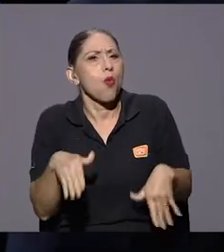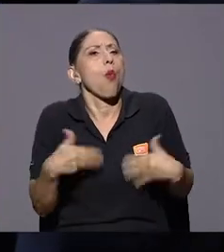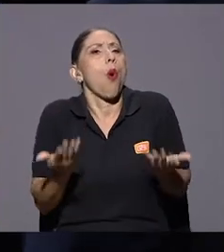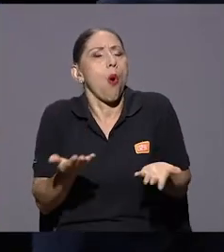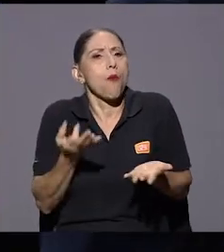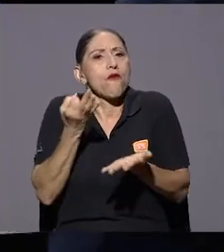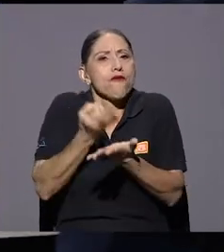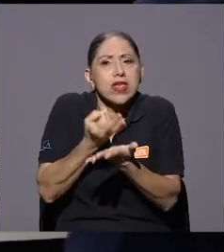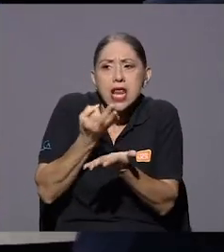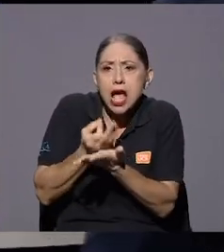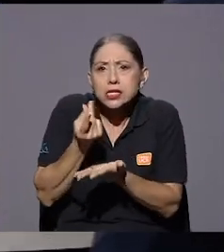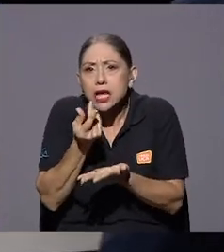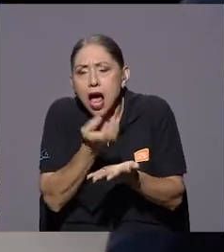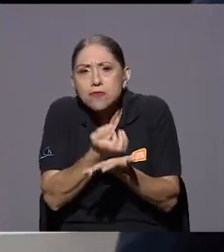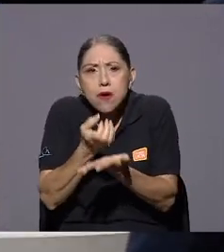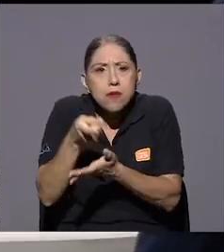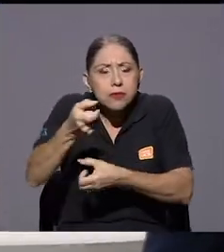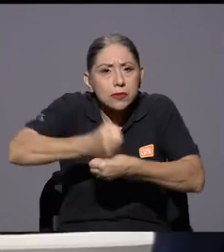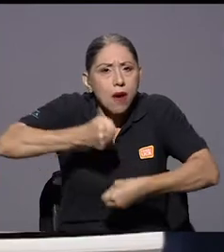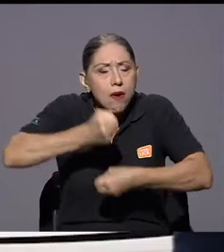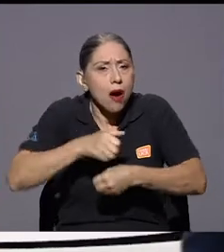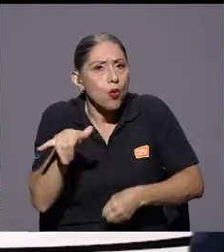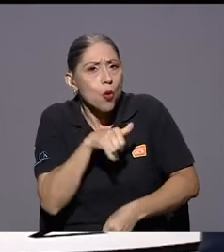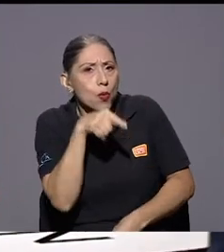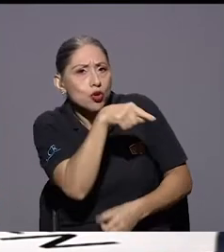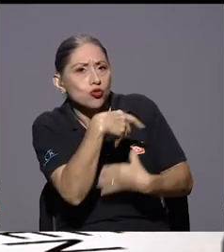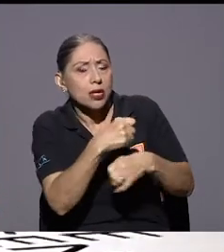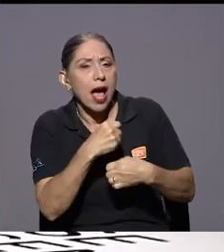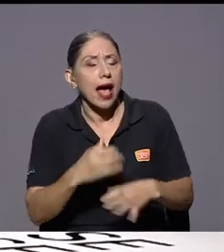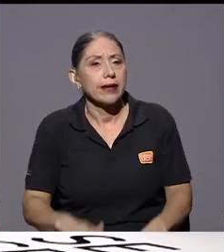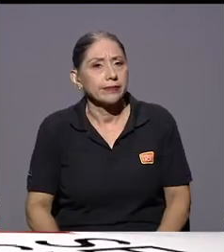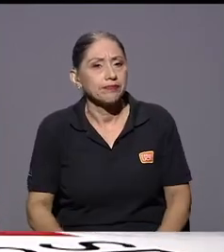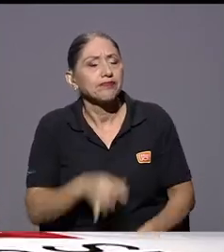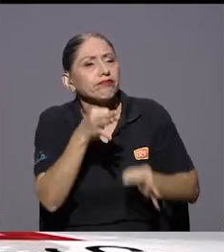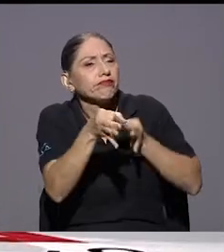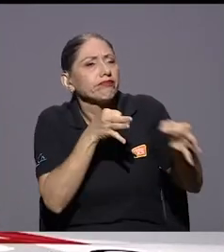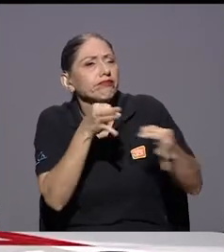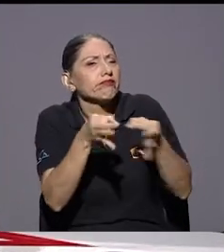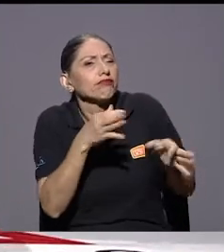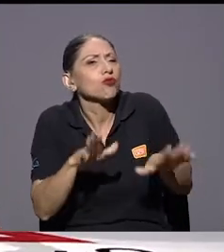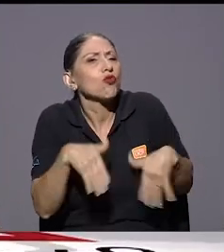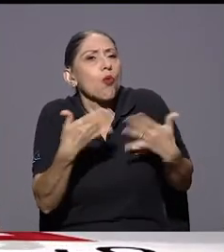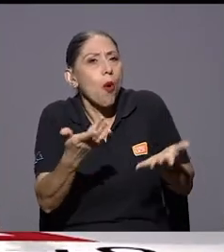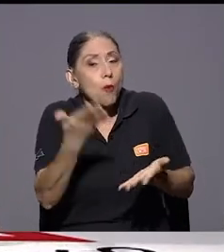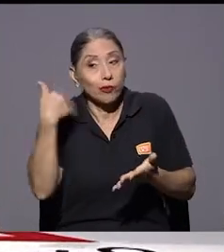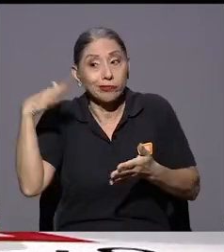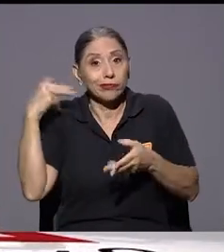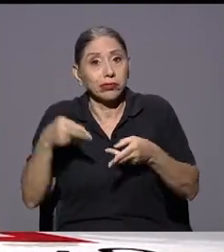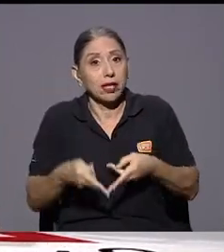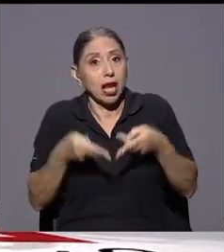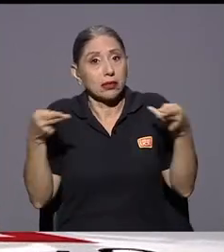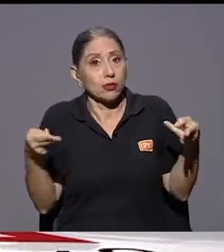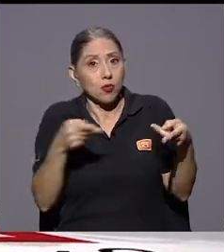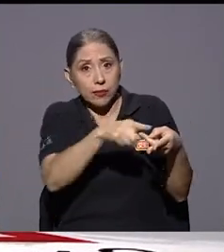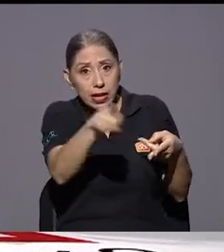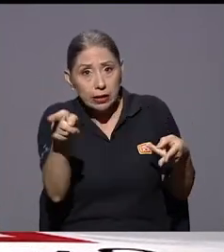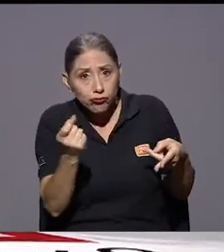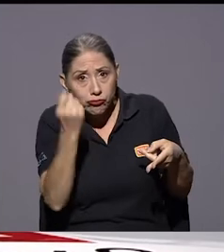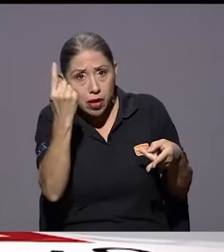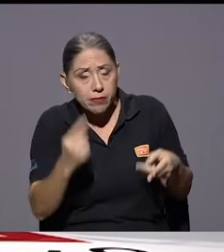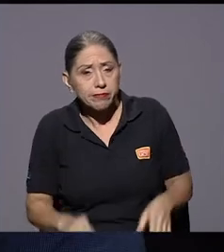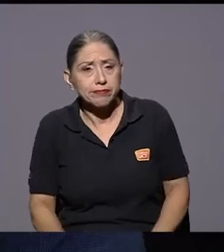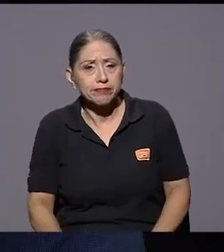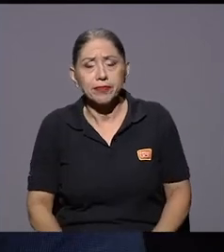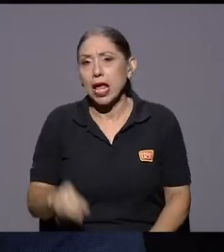financia un aparataje tan potente como este que usted hace? explíquenos un poco cómo era que funcionaba esa dinámica en la nación para que la gente lo pueda